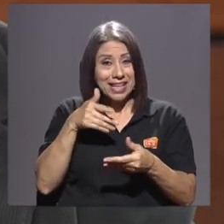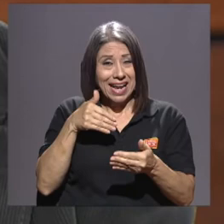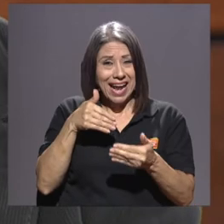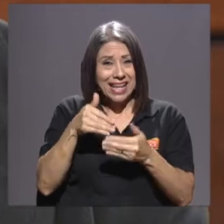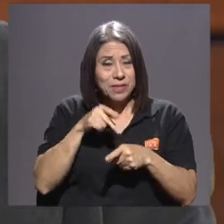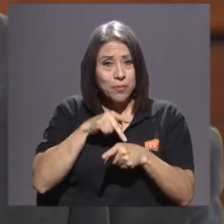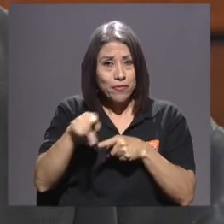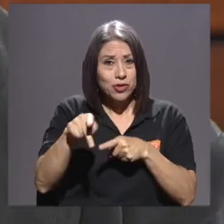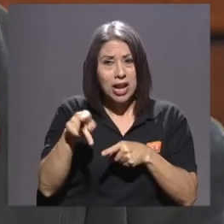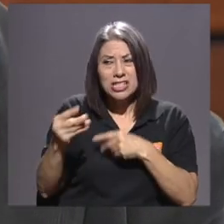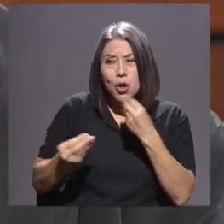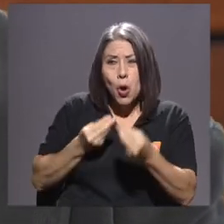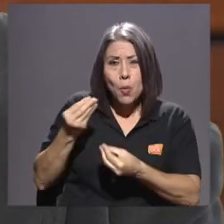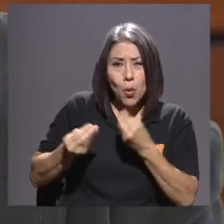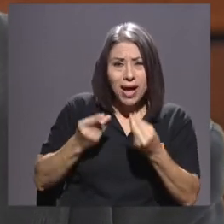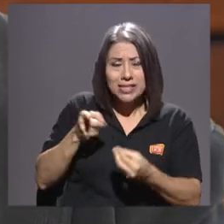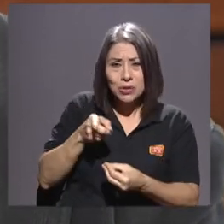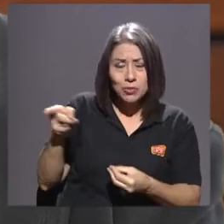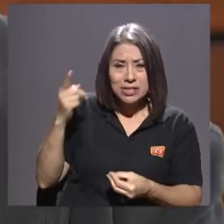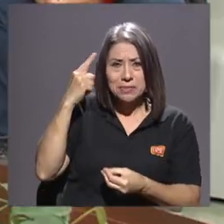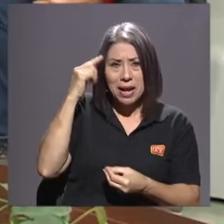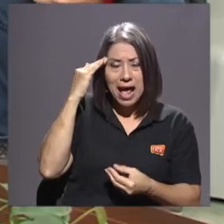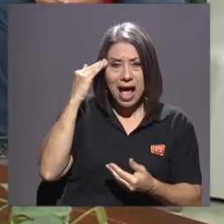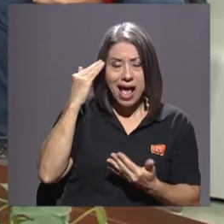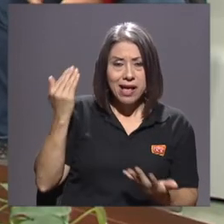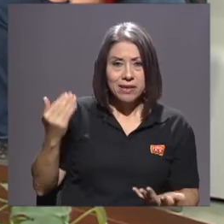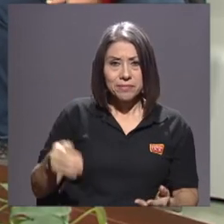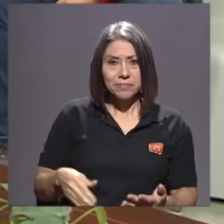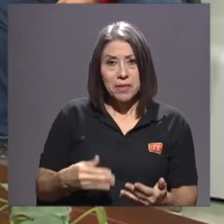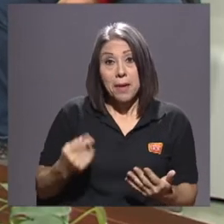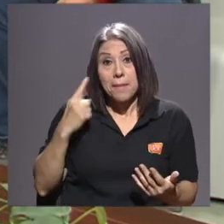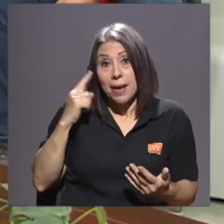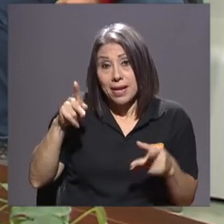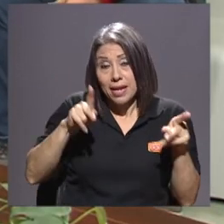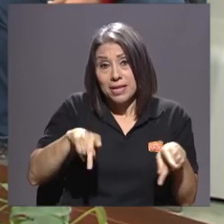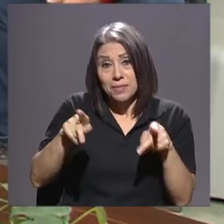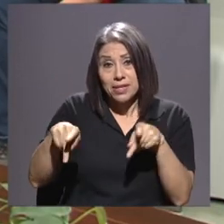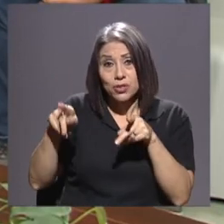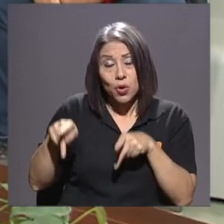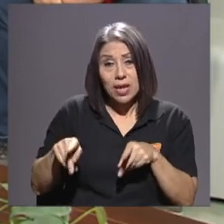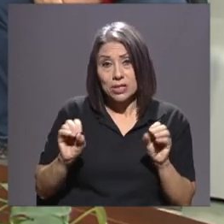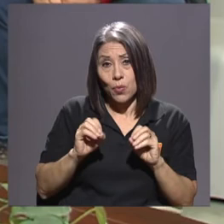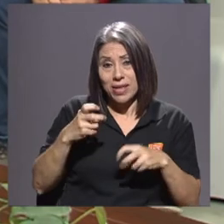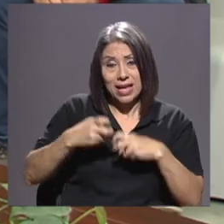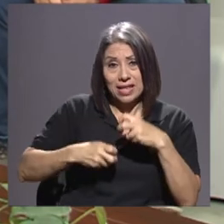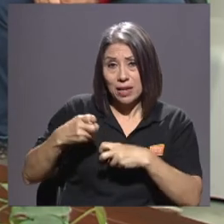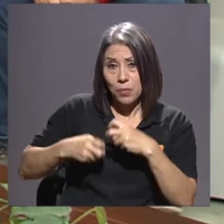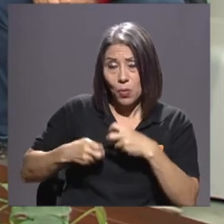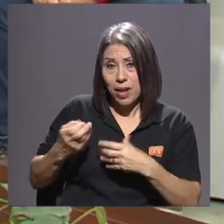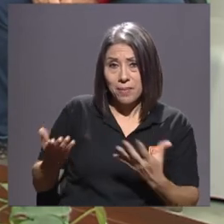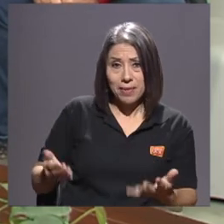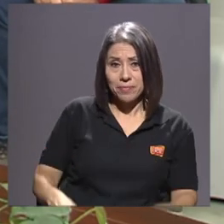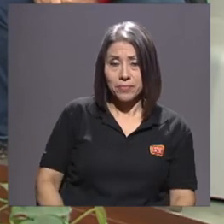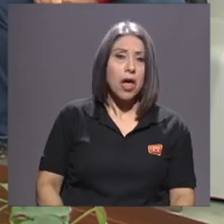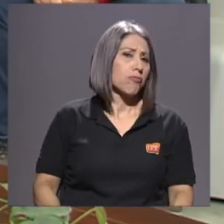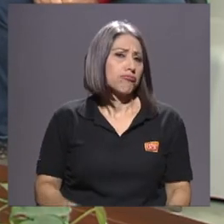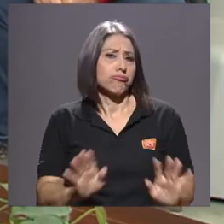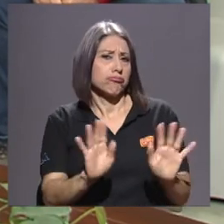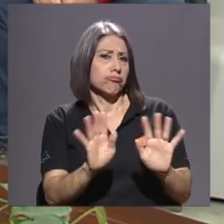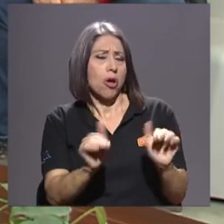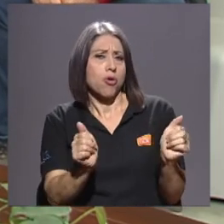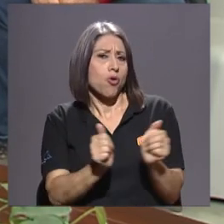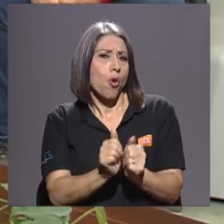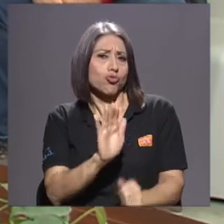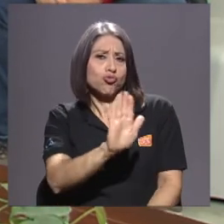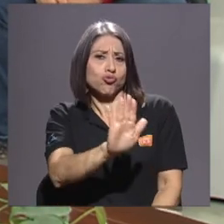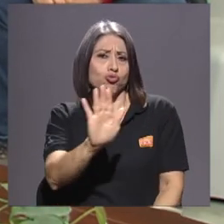hacen para discernir en esos casos? Digo, para que las personas no vayan a tener problemas. No, con sus teléfonos, yo